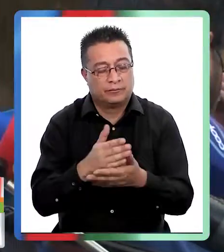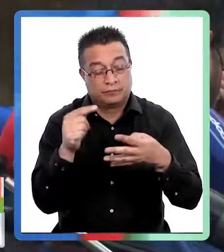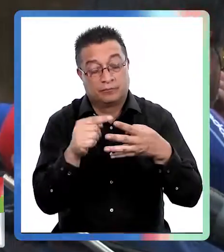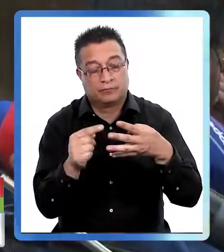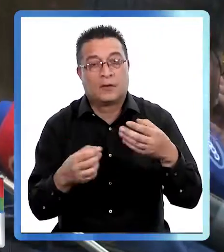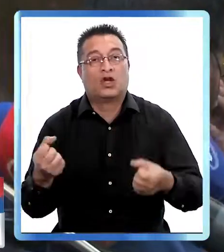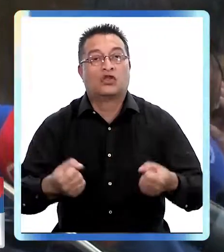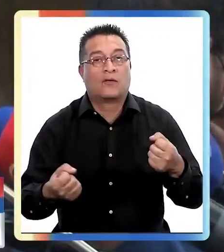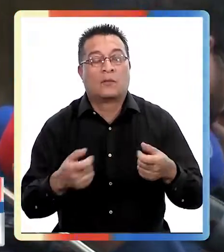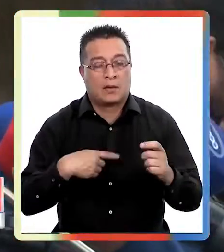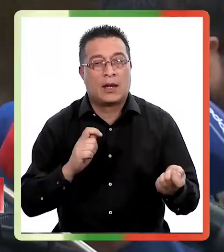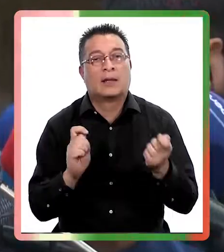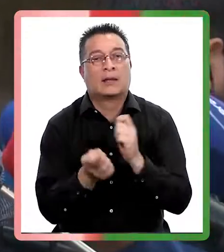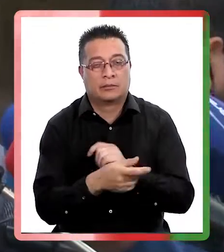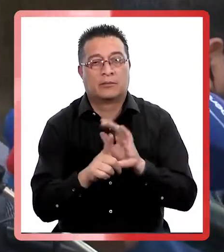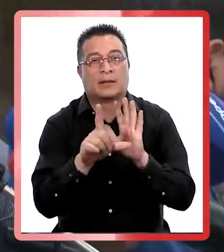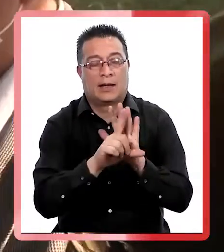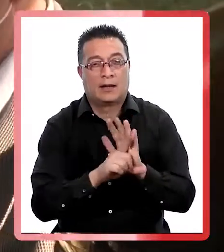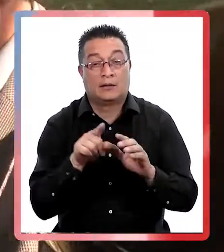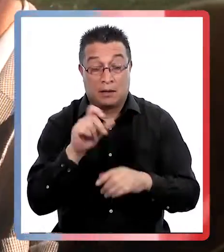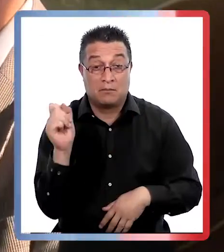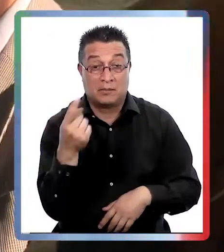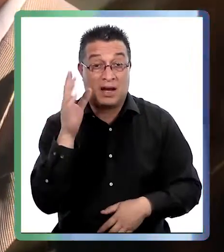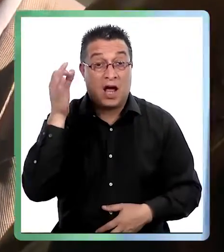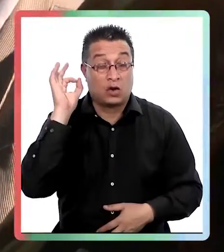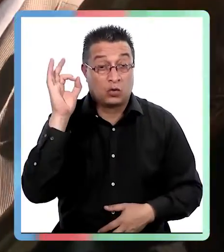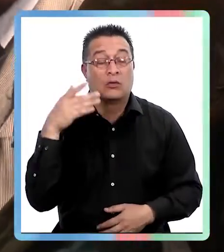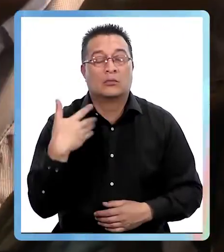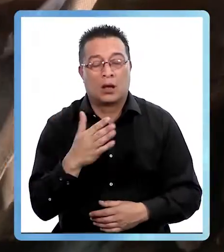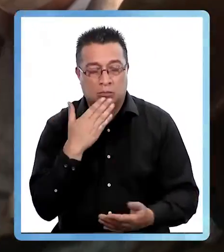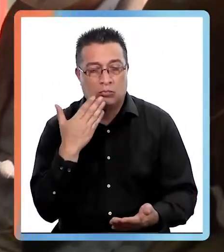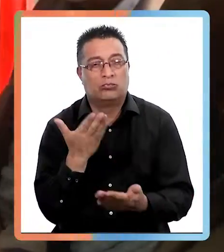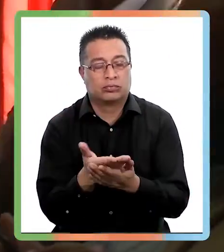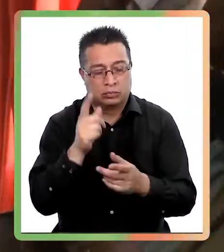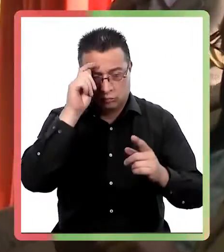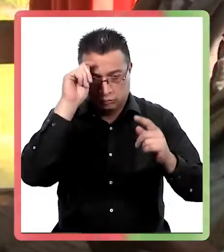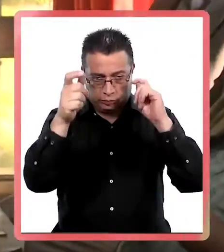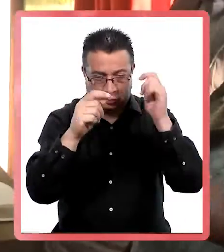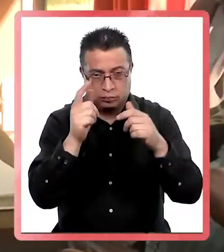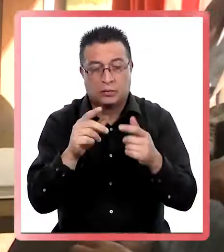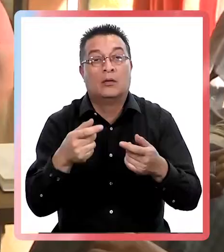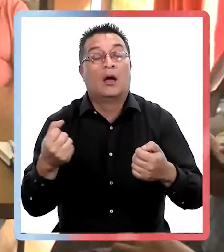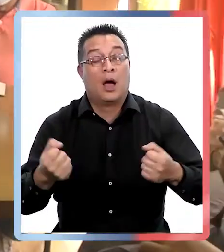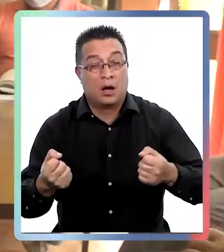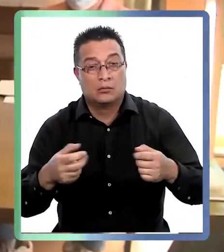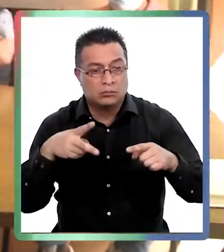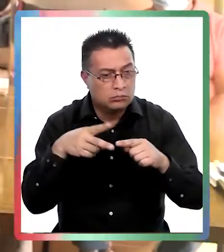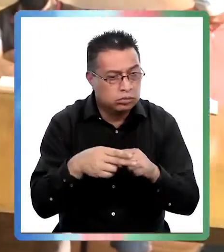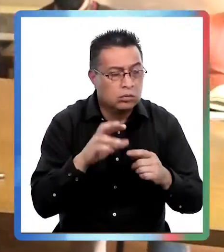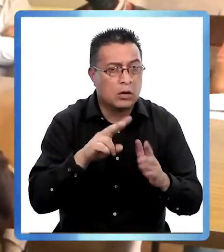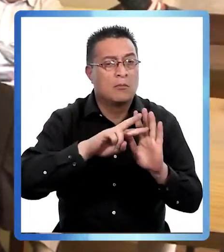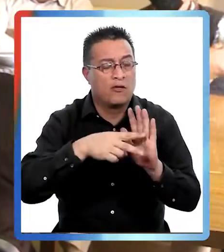y las exigencias para los conductores, pero eso pasa por un cambio legislativo. En esta primera reunión se lanzaron a la mesa una serie de ideas, desde la restricción vehicular